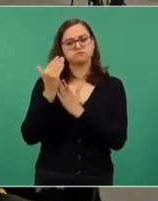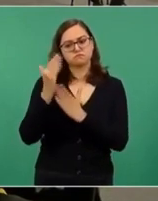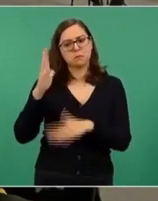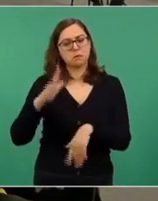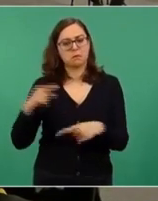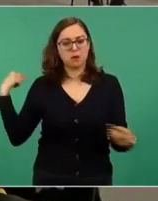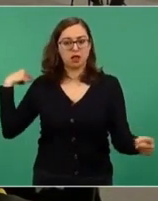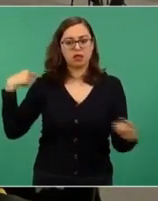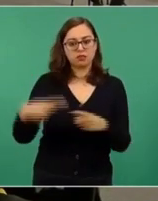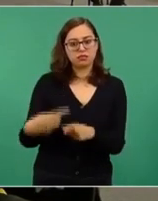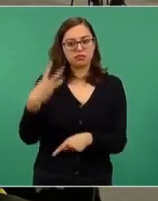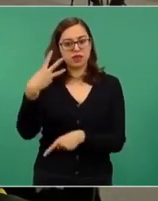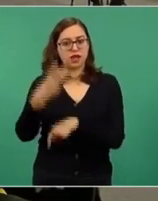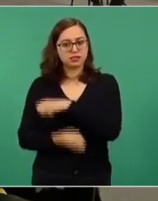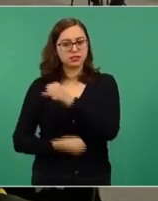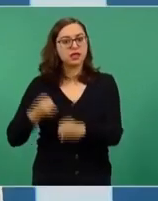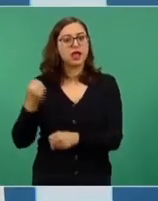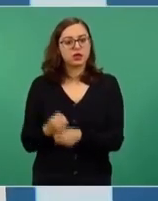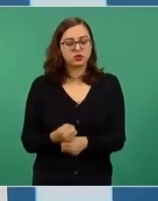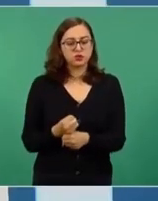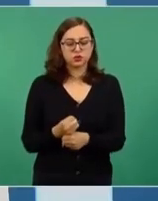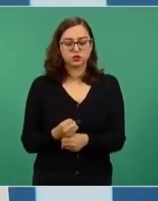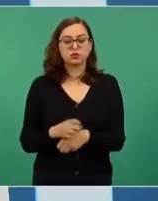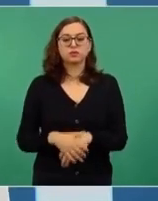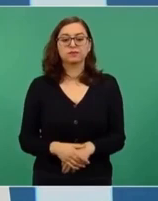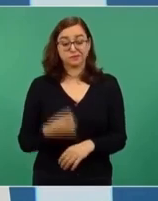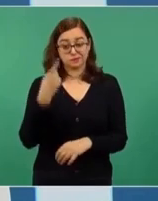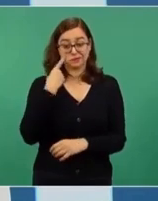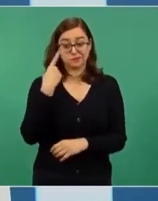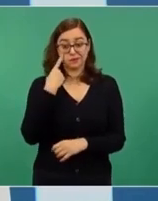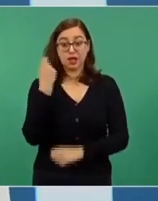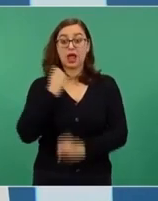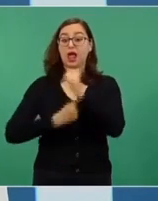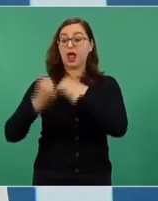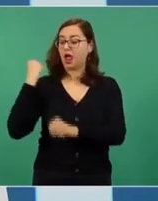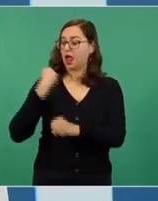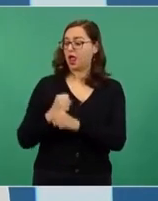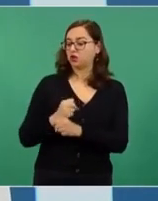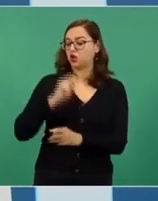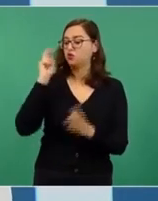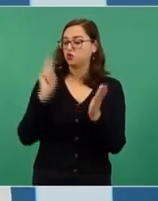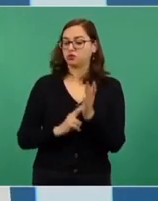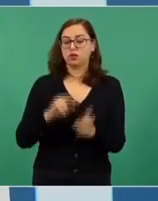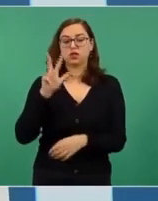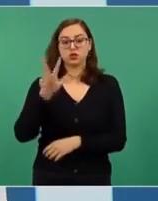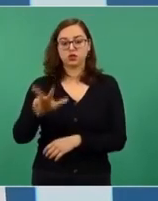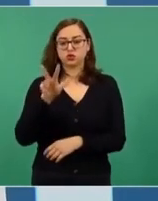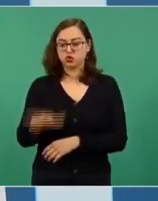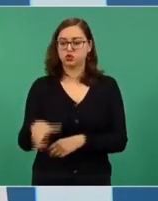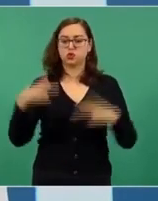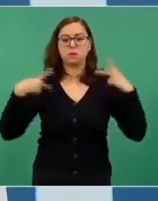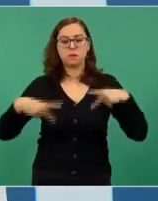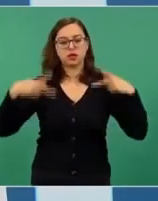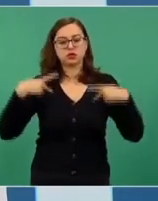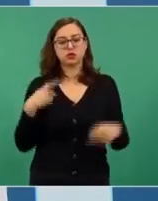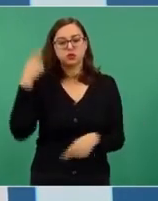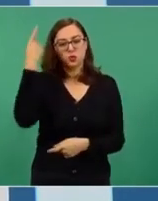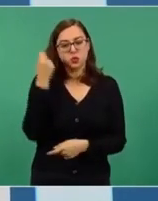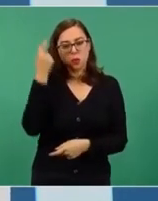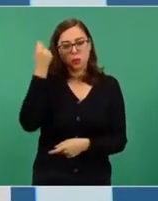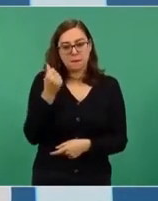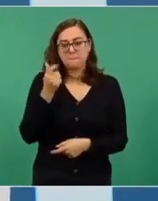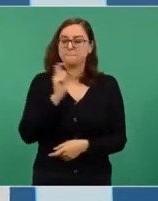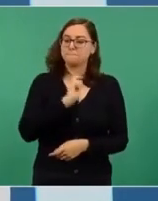llevamos en el gobierno de México? En el dos mil dieciocho lo que recibían los adultos mayores